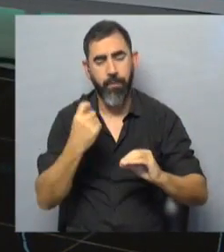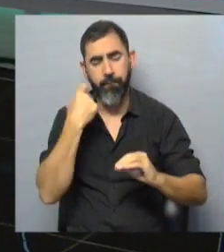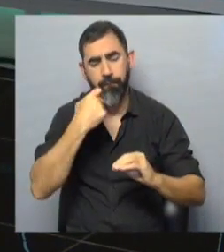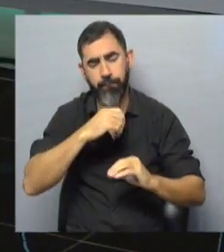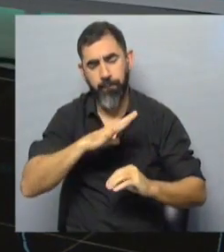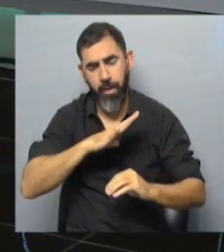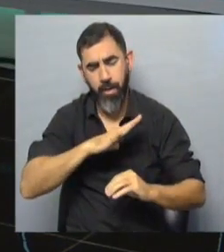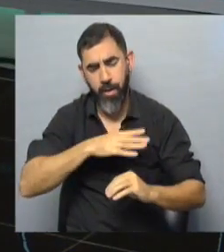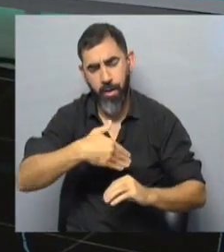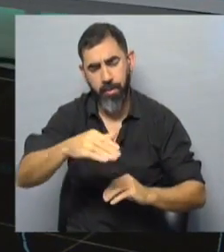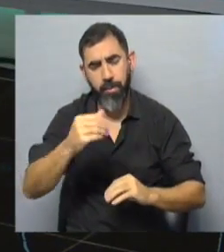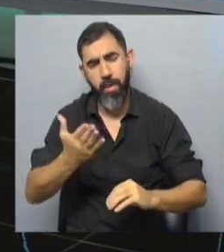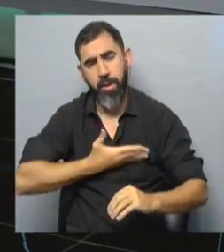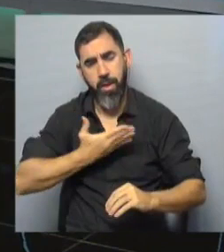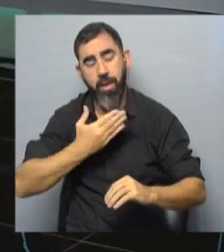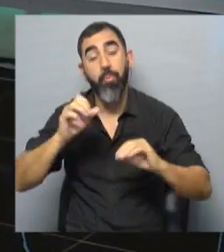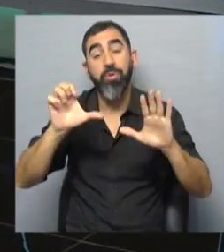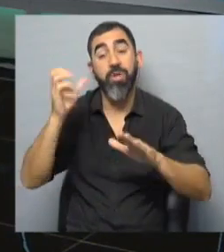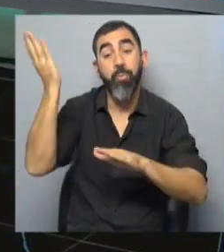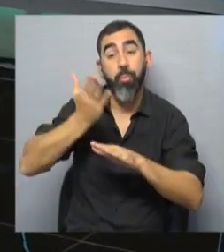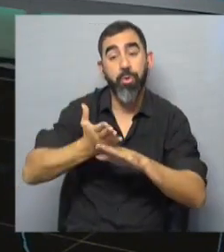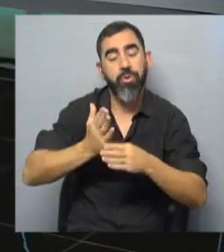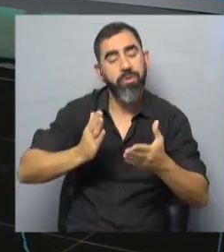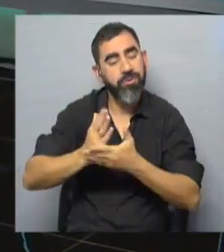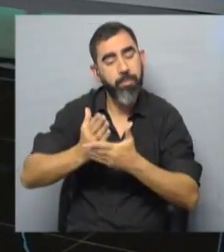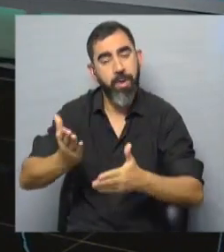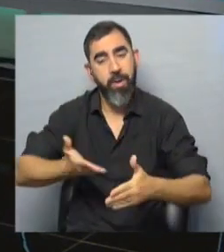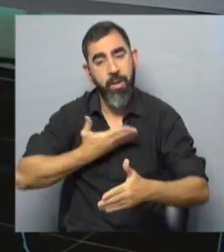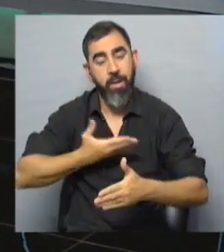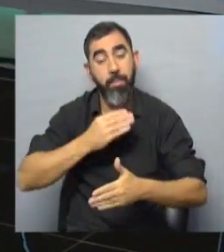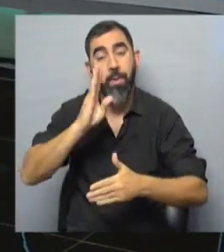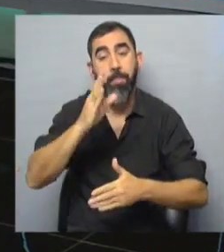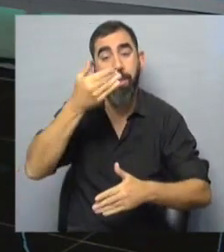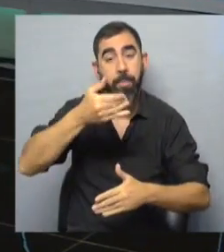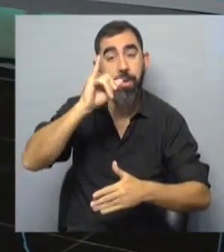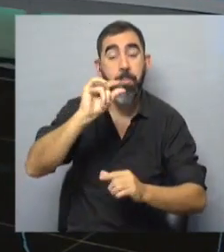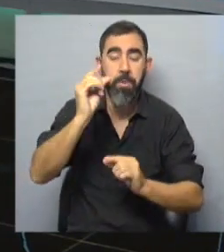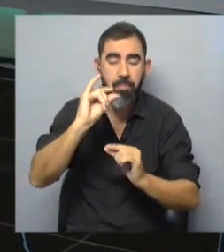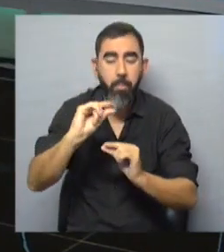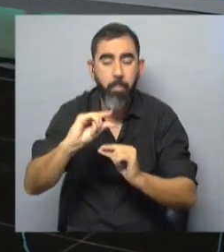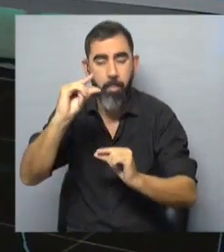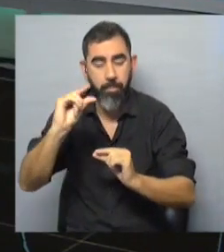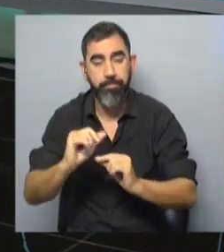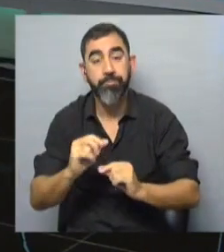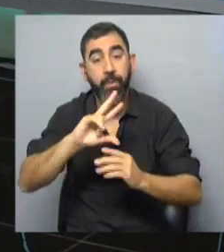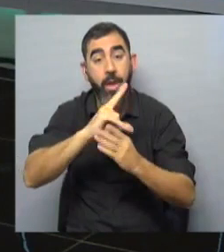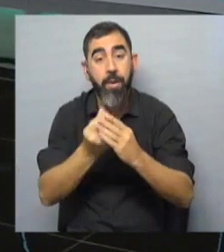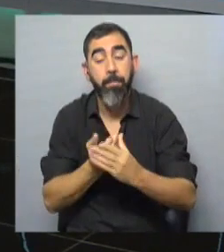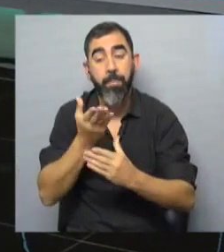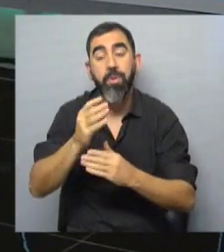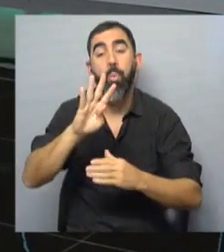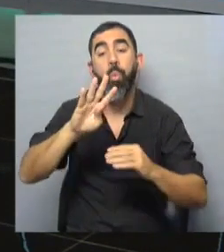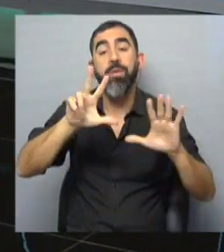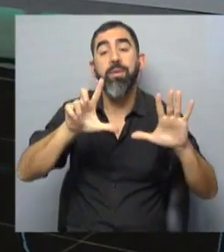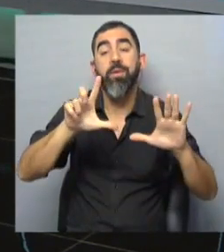del reclamo histórico del 6% del PBI, aunque presenta algunos incrementos. Sí, la ANEP justamente había solicitado 47